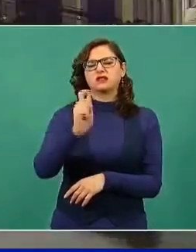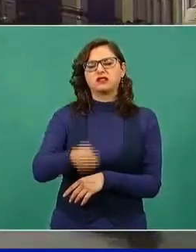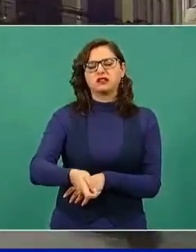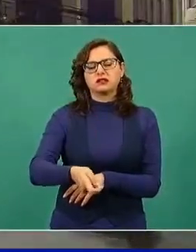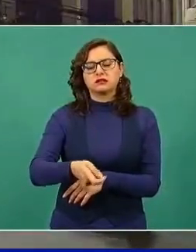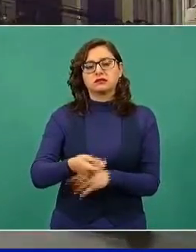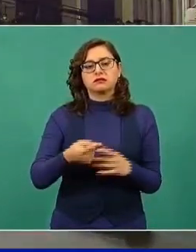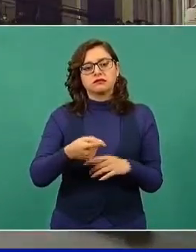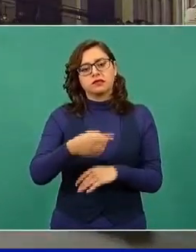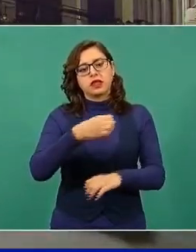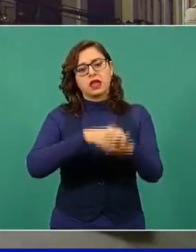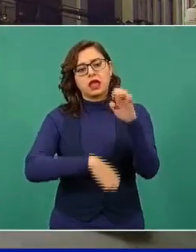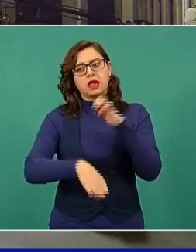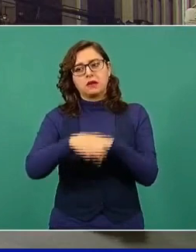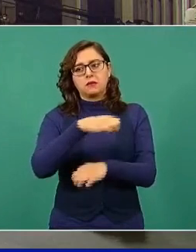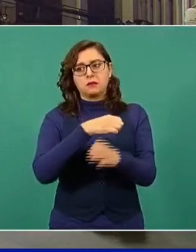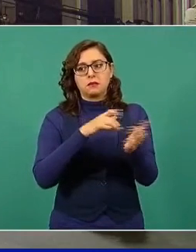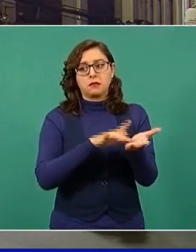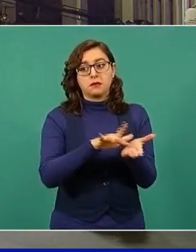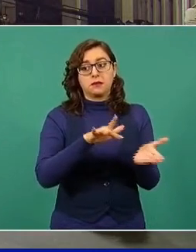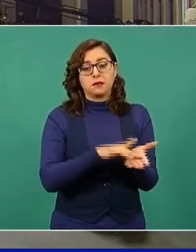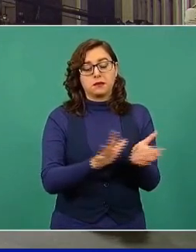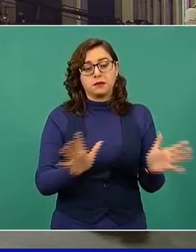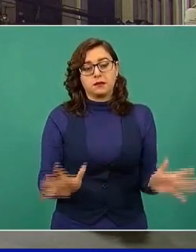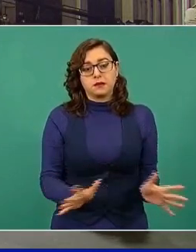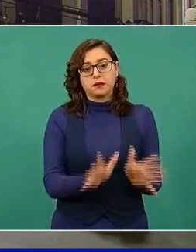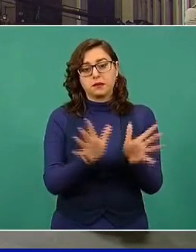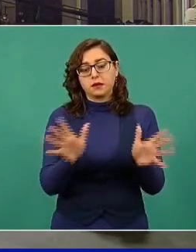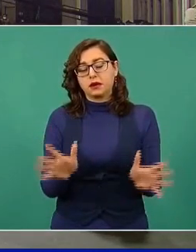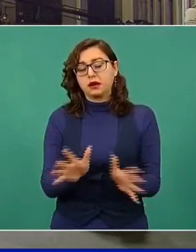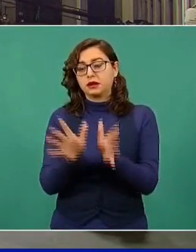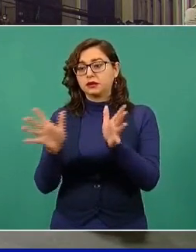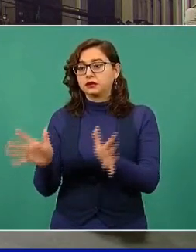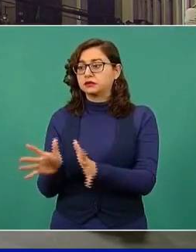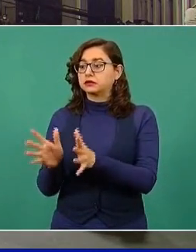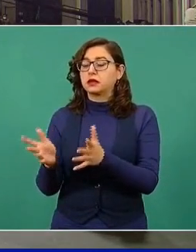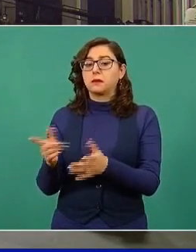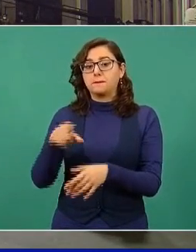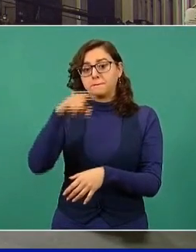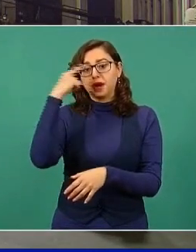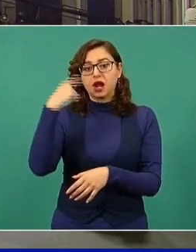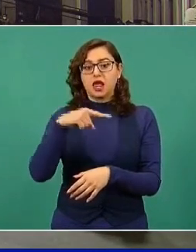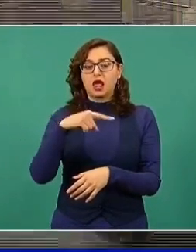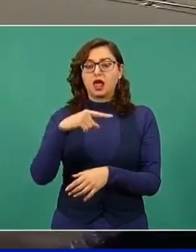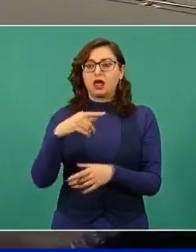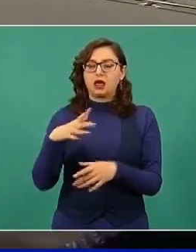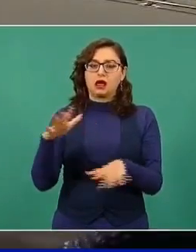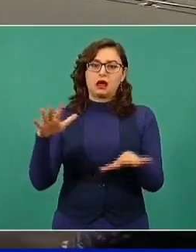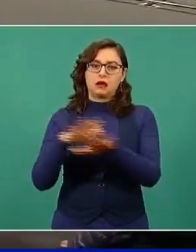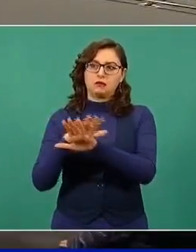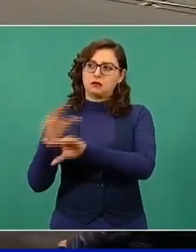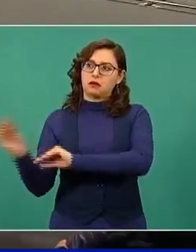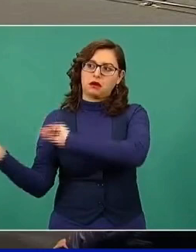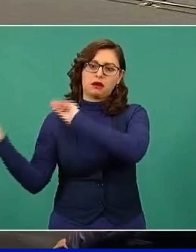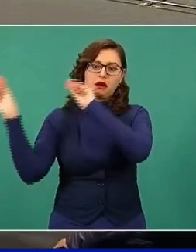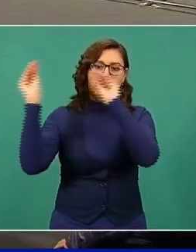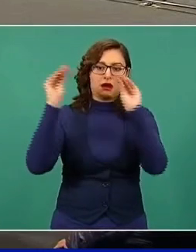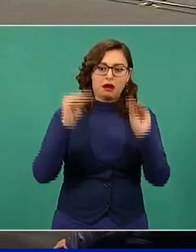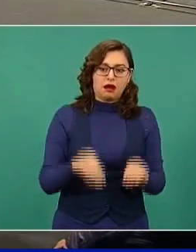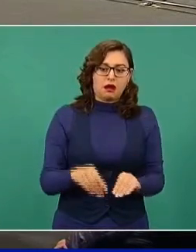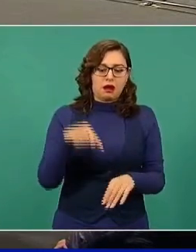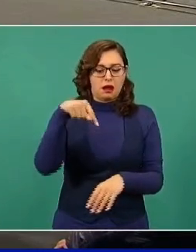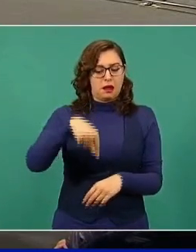a estas empresas para que vinieran aquí a se relocalizaran y ya no tuviéramos tanta